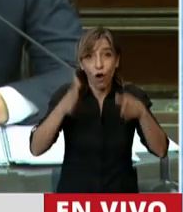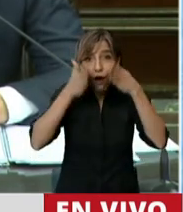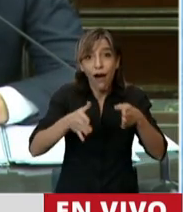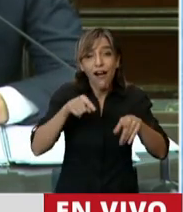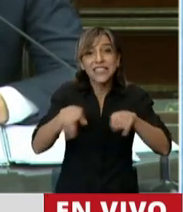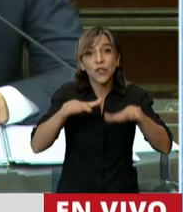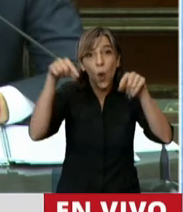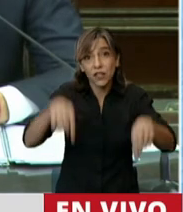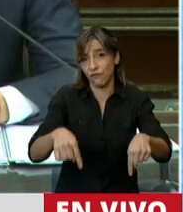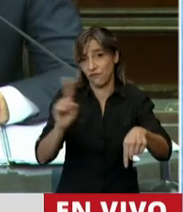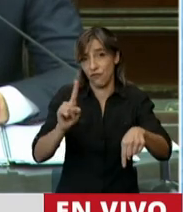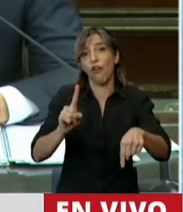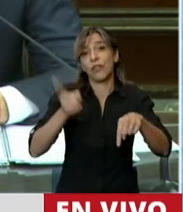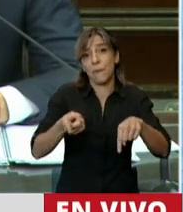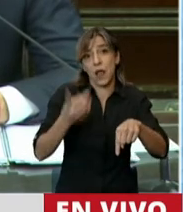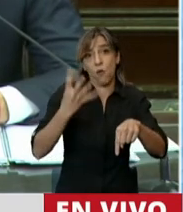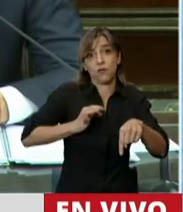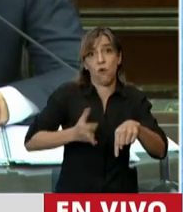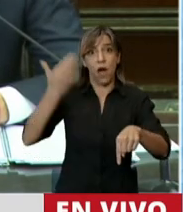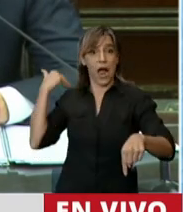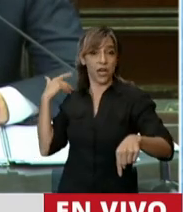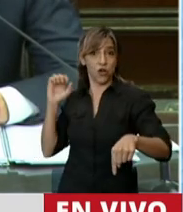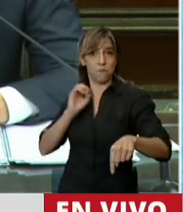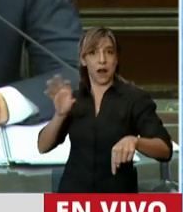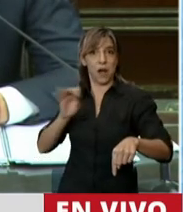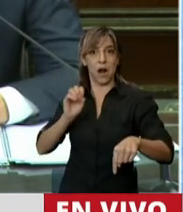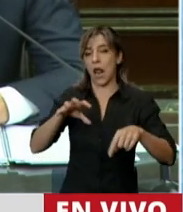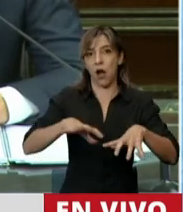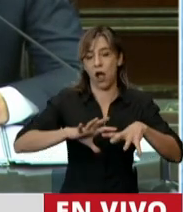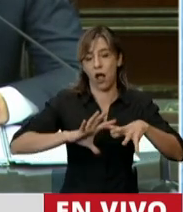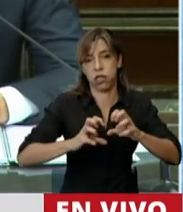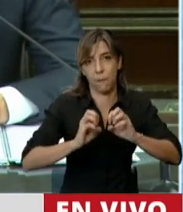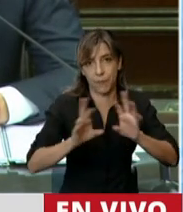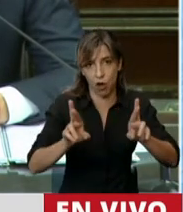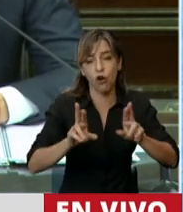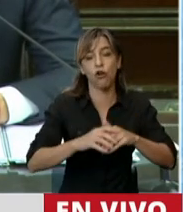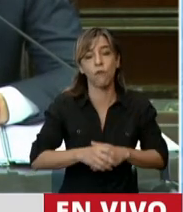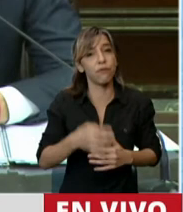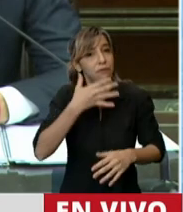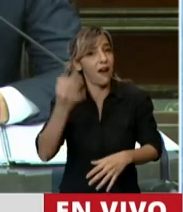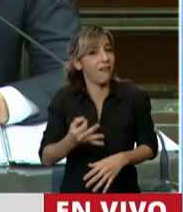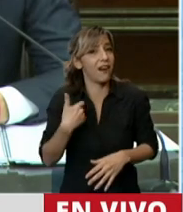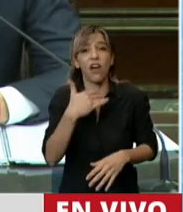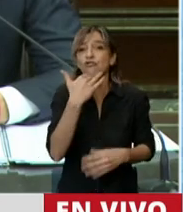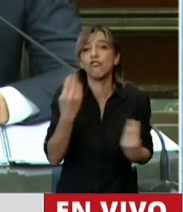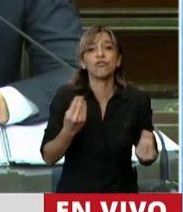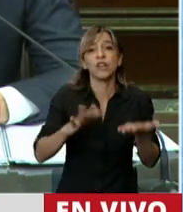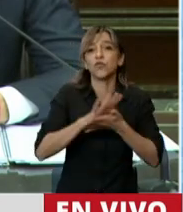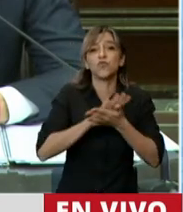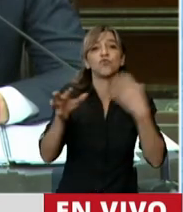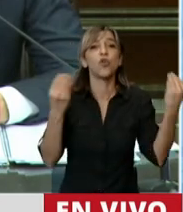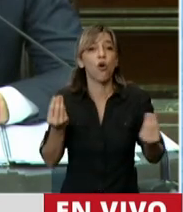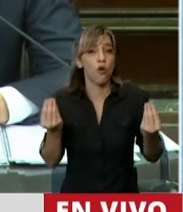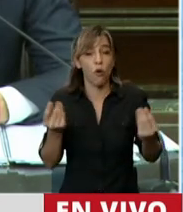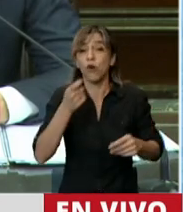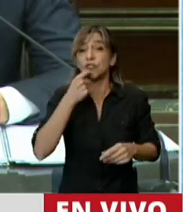falta de inversión total. Sí, señor Presidente. No sé qué hubiéramos hecho los jujeños y jujeñas sin haber tenido un